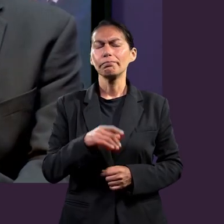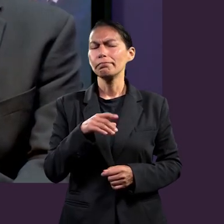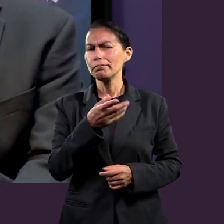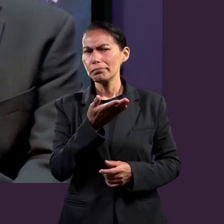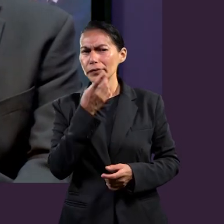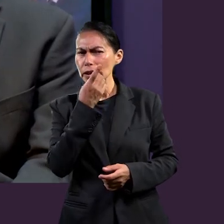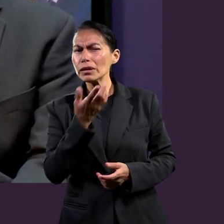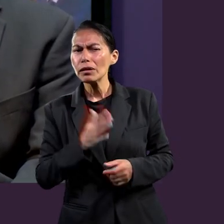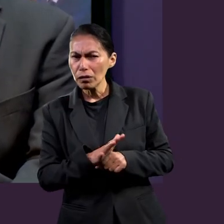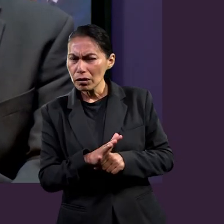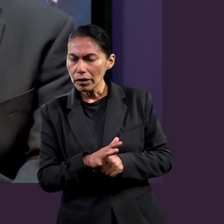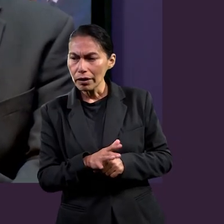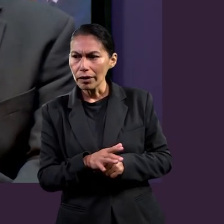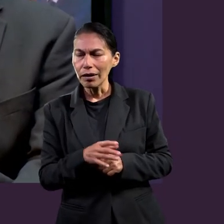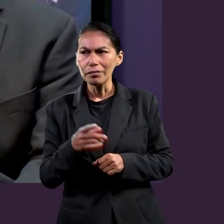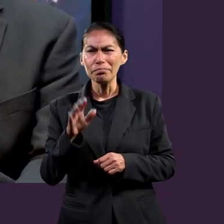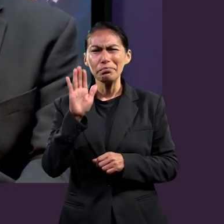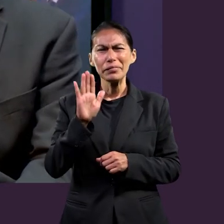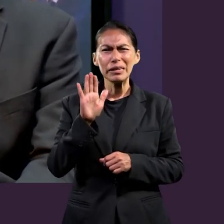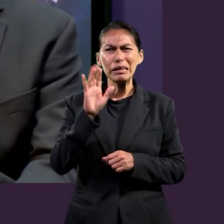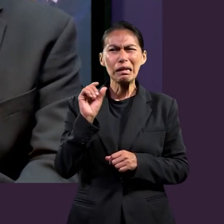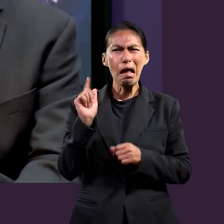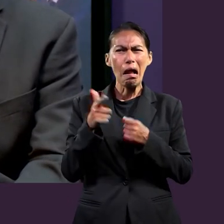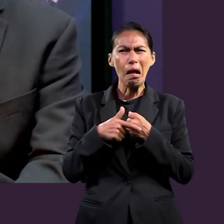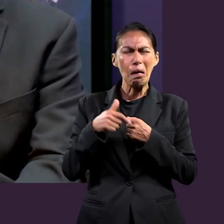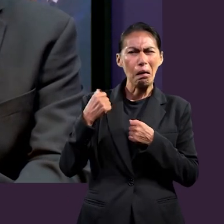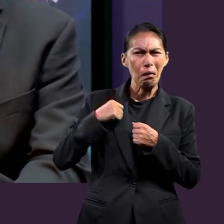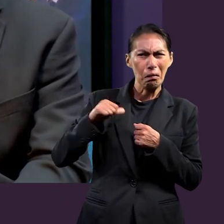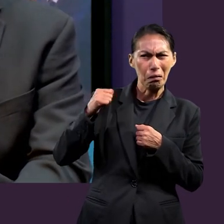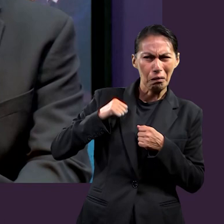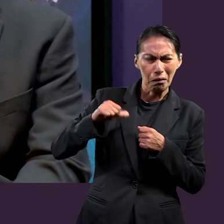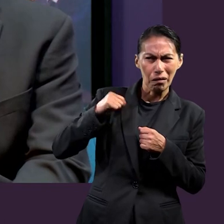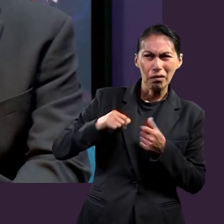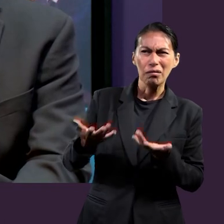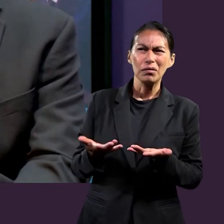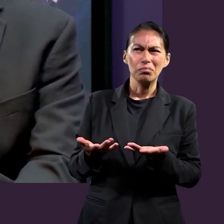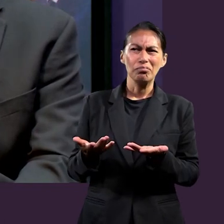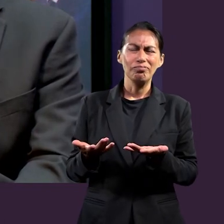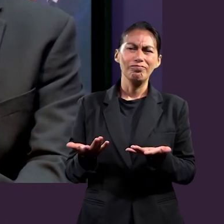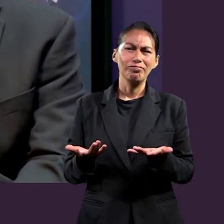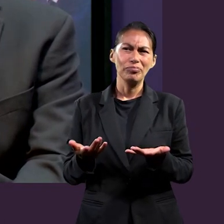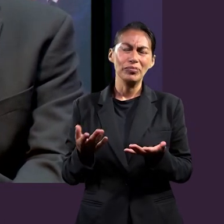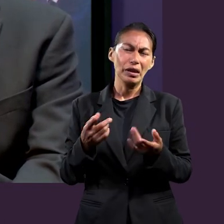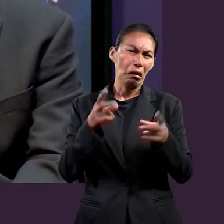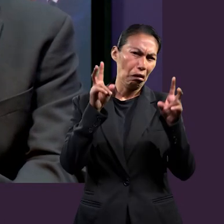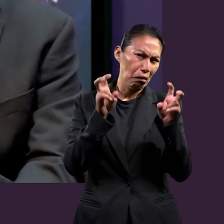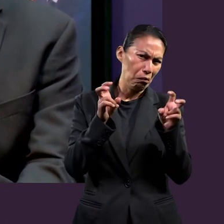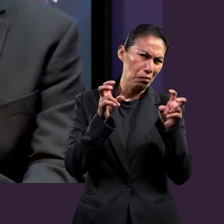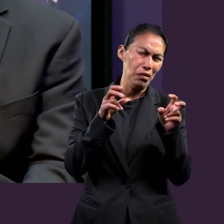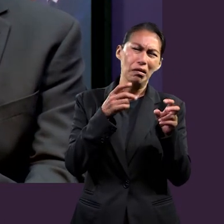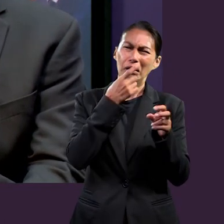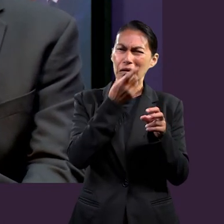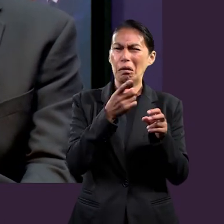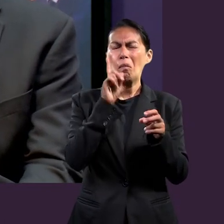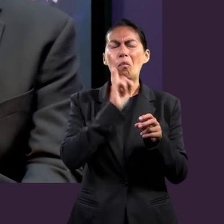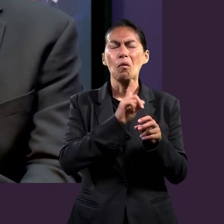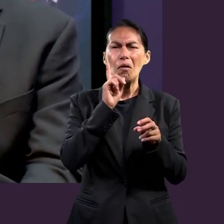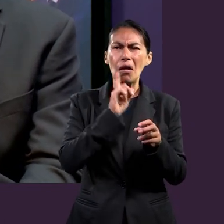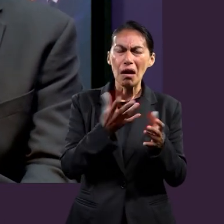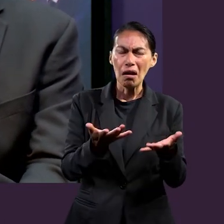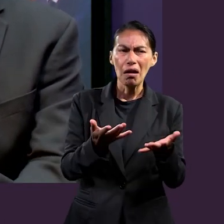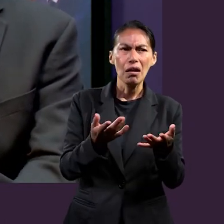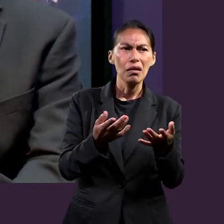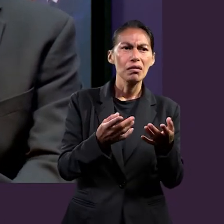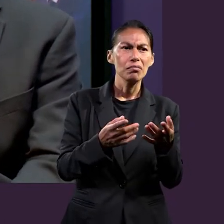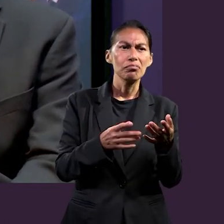Suena, como decías, suena algo muy, digamos, a lo mejor hasta anticuado, someterse con ahora, con tanto tema